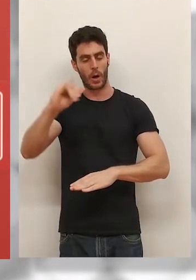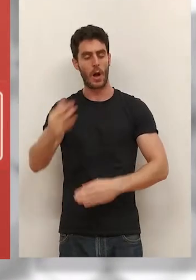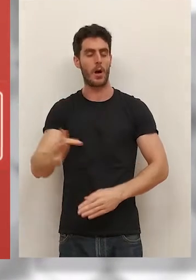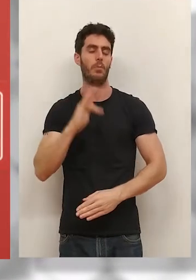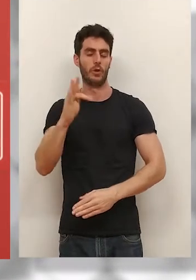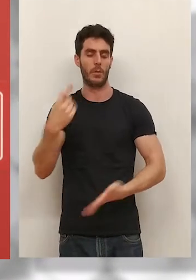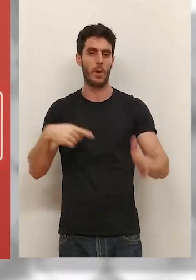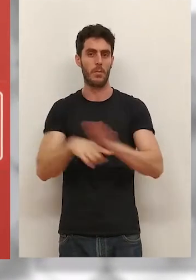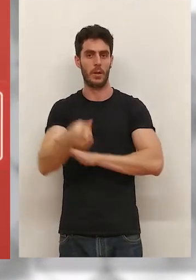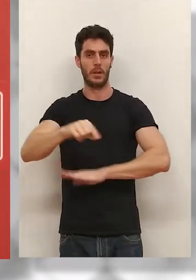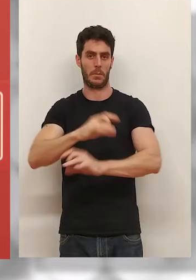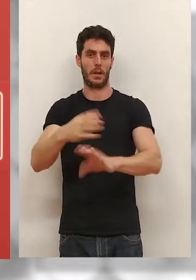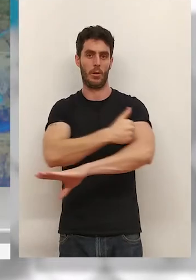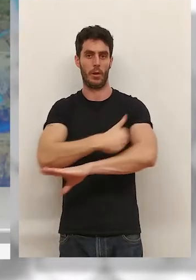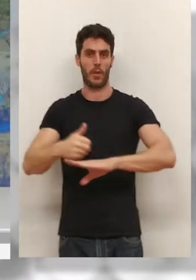buenos para Rioja.